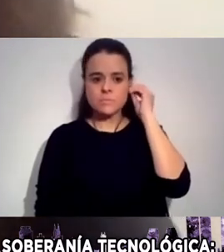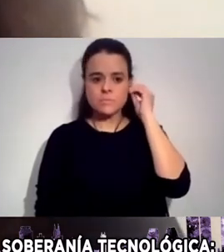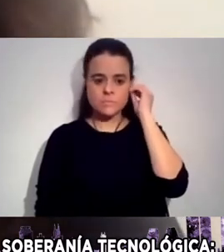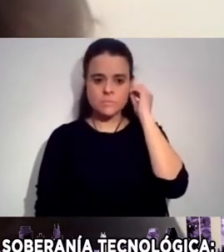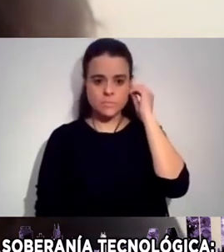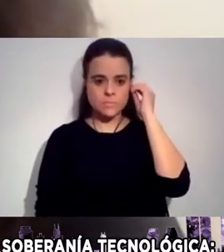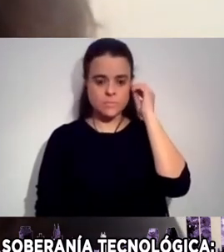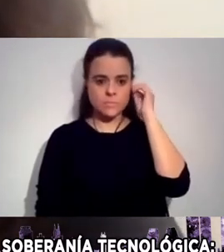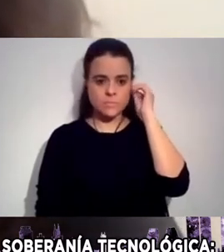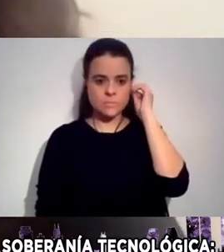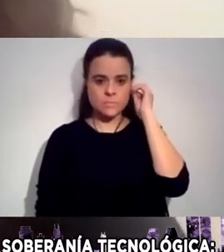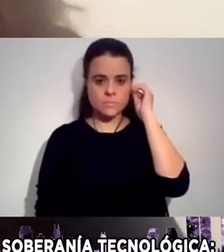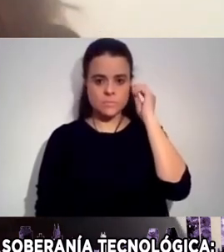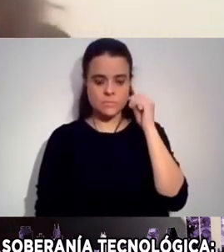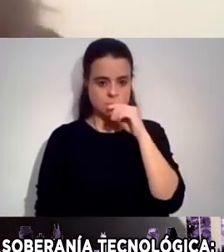Well,